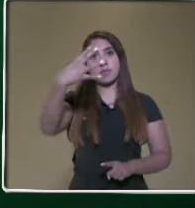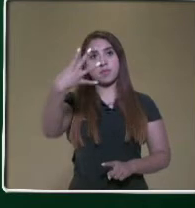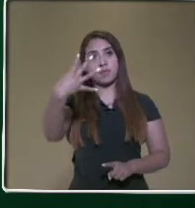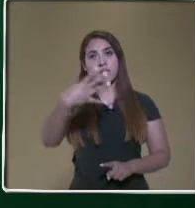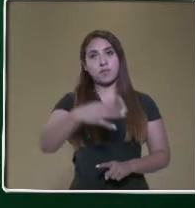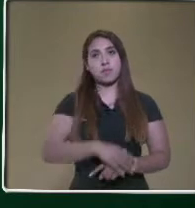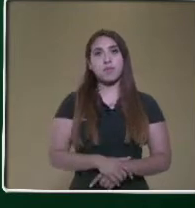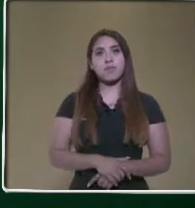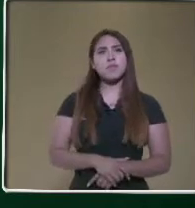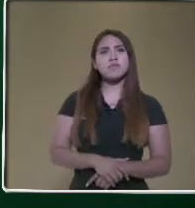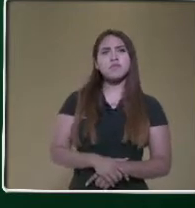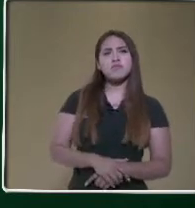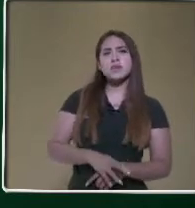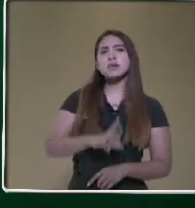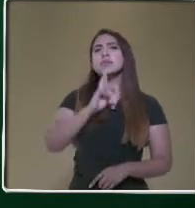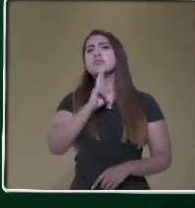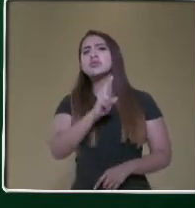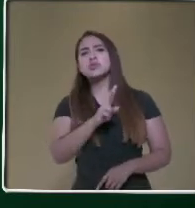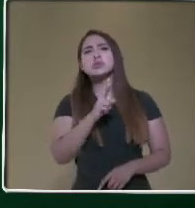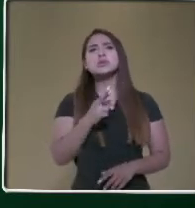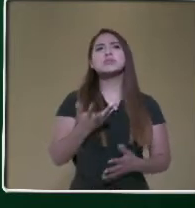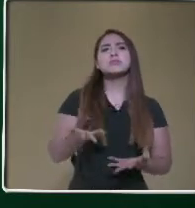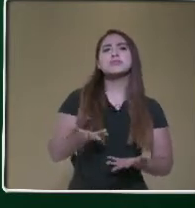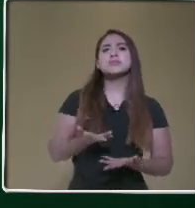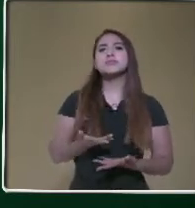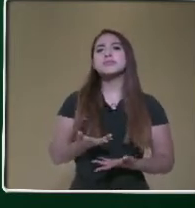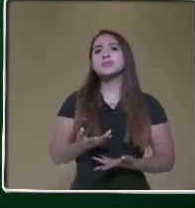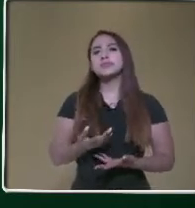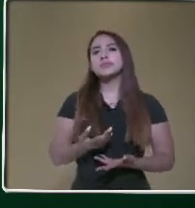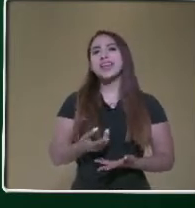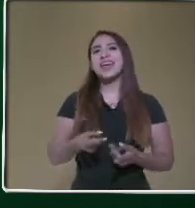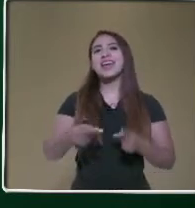ahí nos está dando una cantidad que se va a ir sumando.